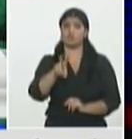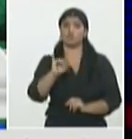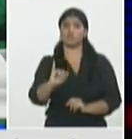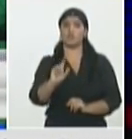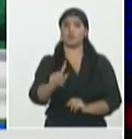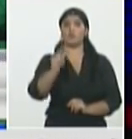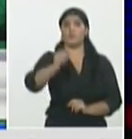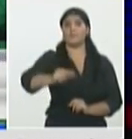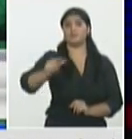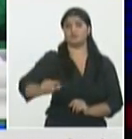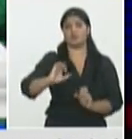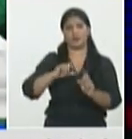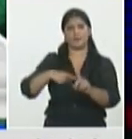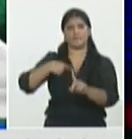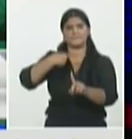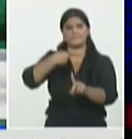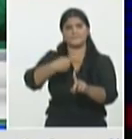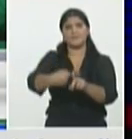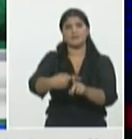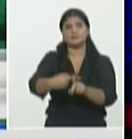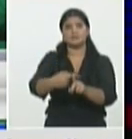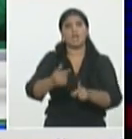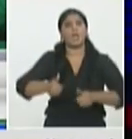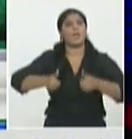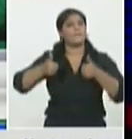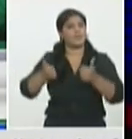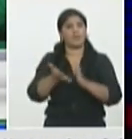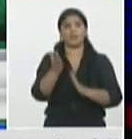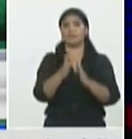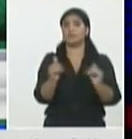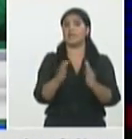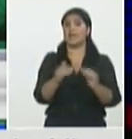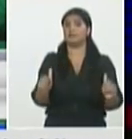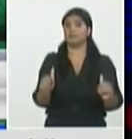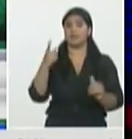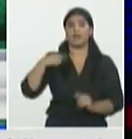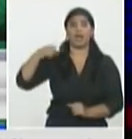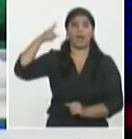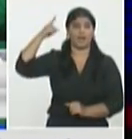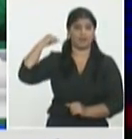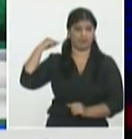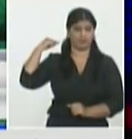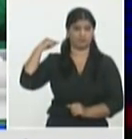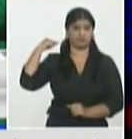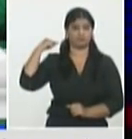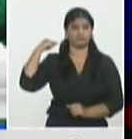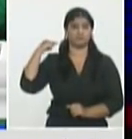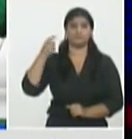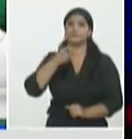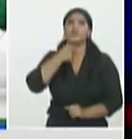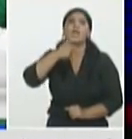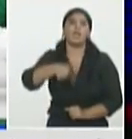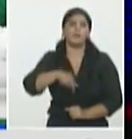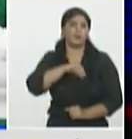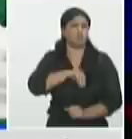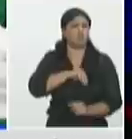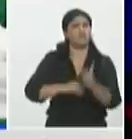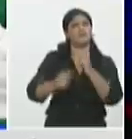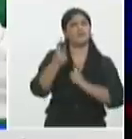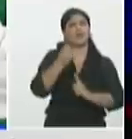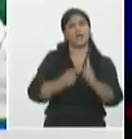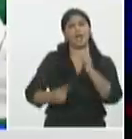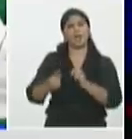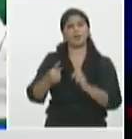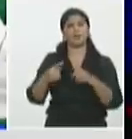que se recuperaron que se fueron de alta con alguna secuela pero se fueron de alta de alta